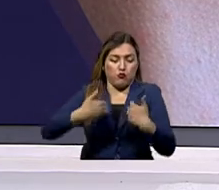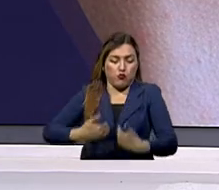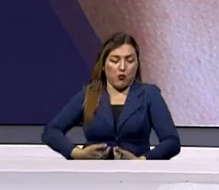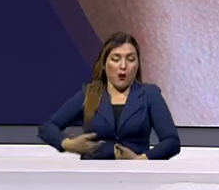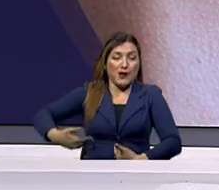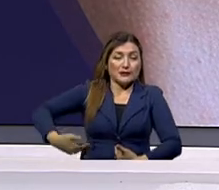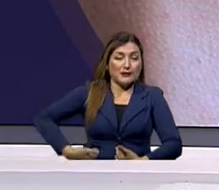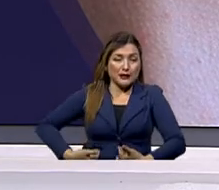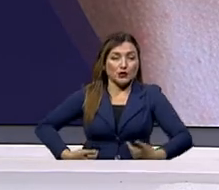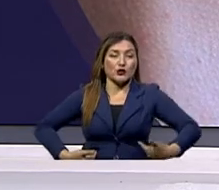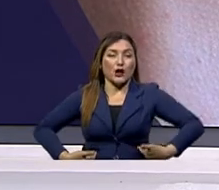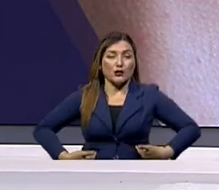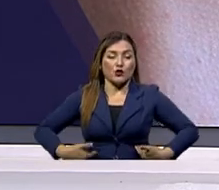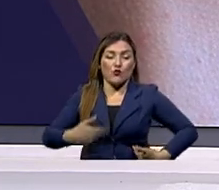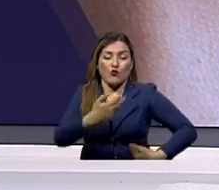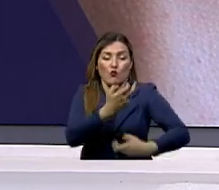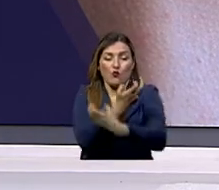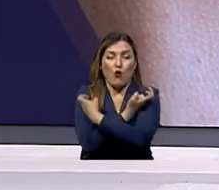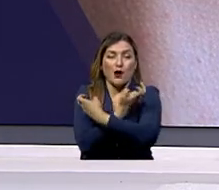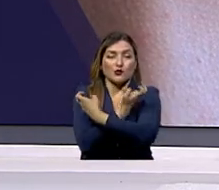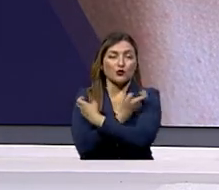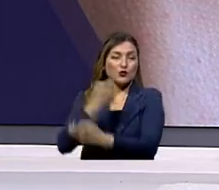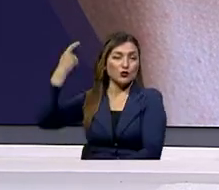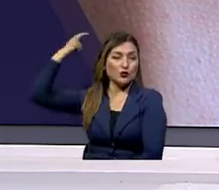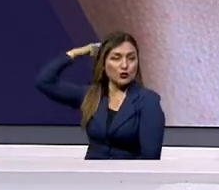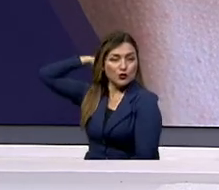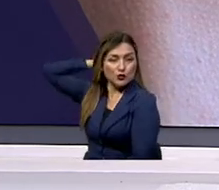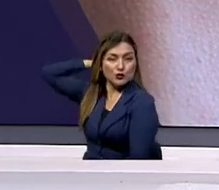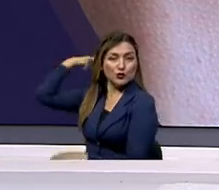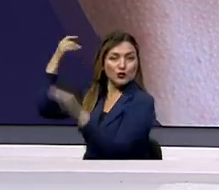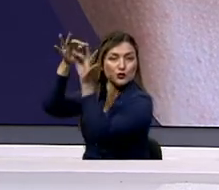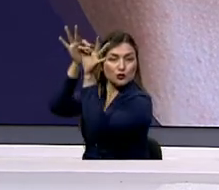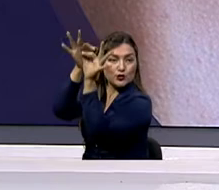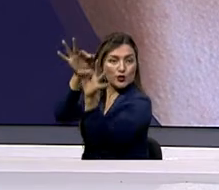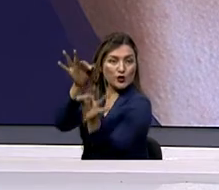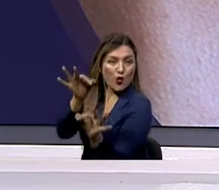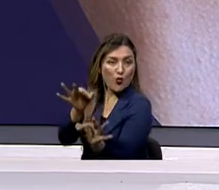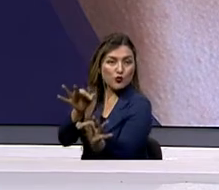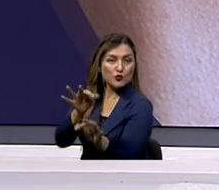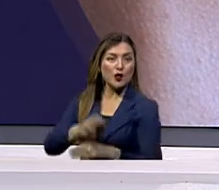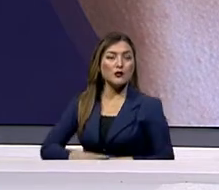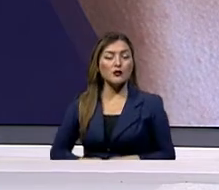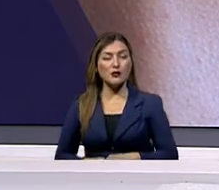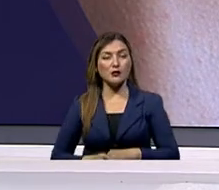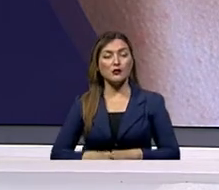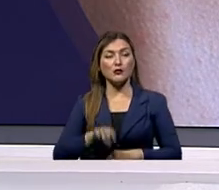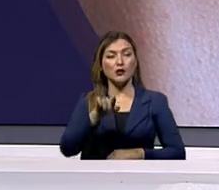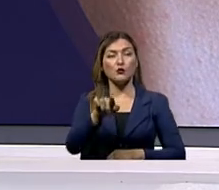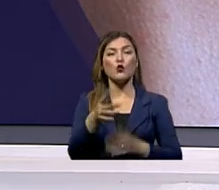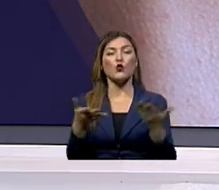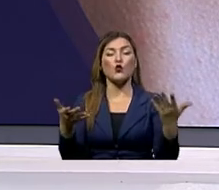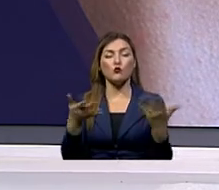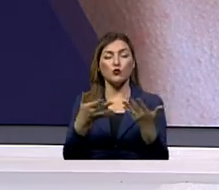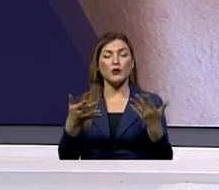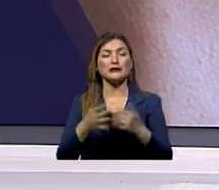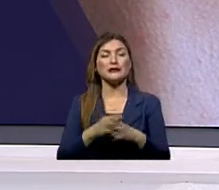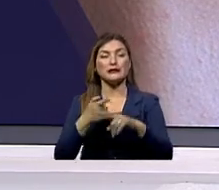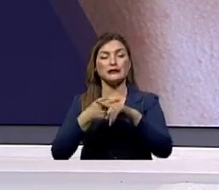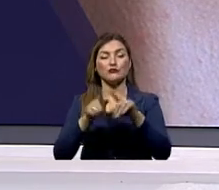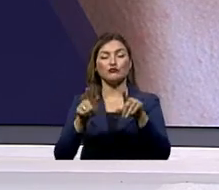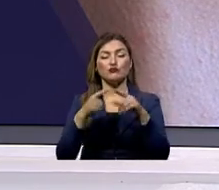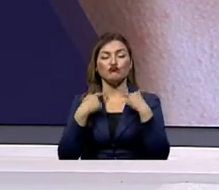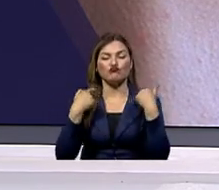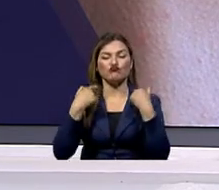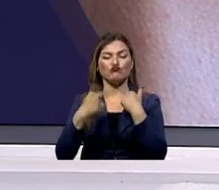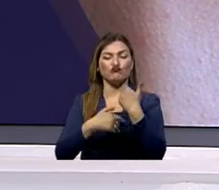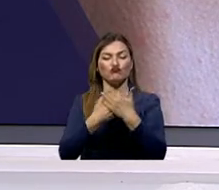afectar ciertos huesos de la columna vertebral y otras partes más, especialmente a través de la vía de los ganglios linfáticos. Por